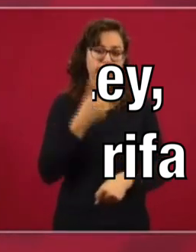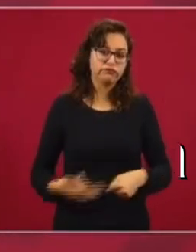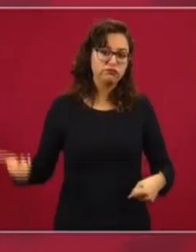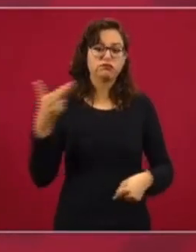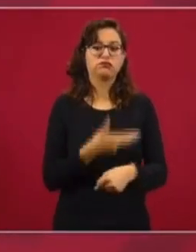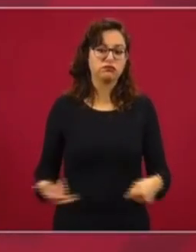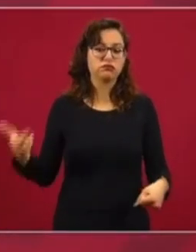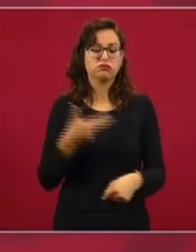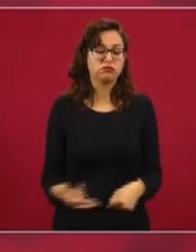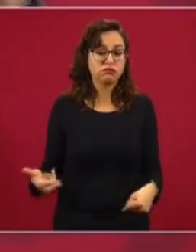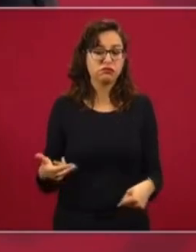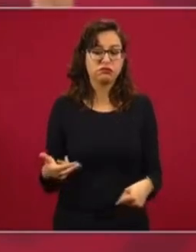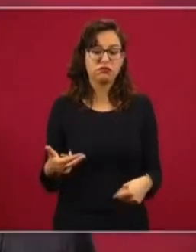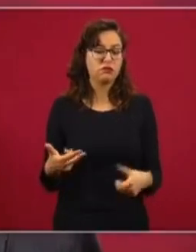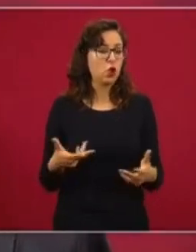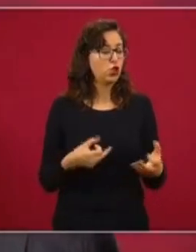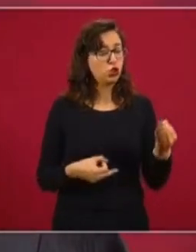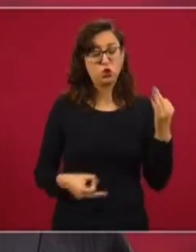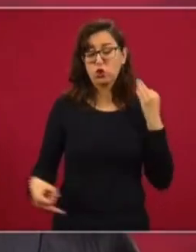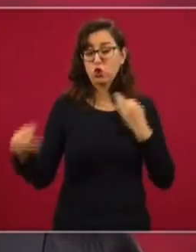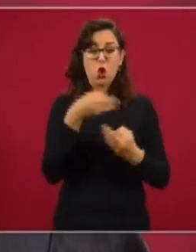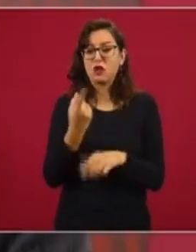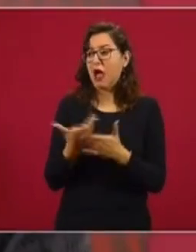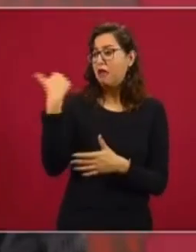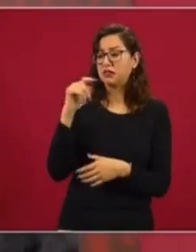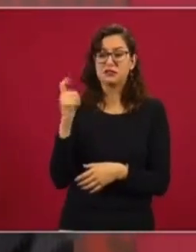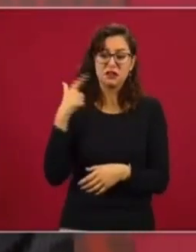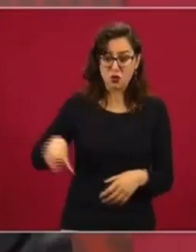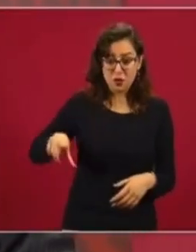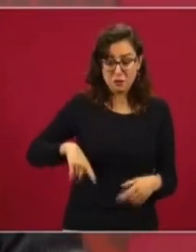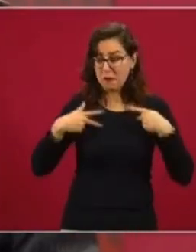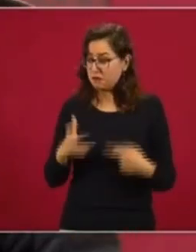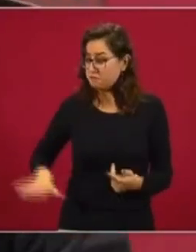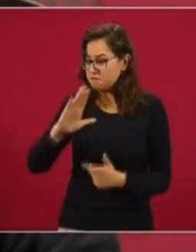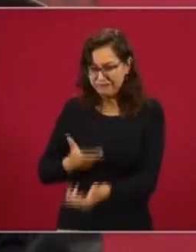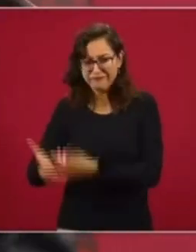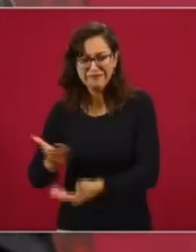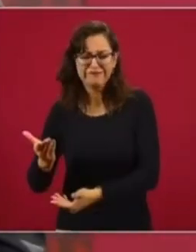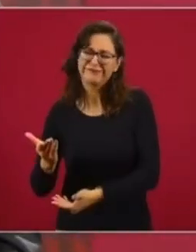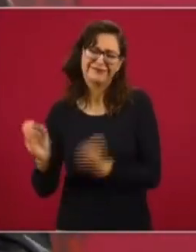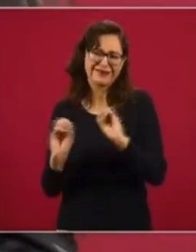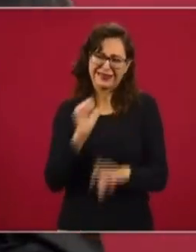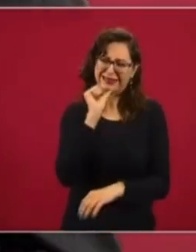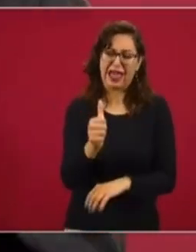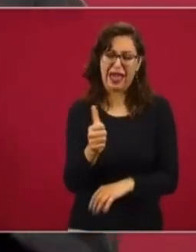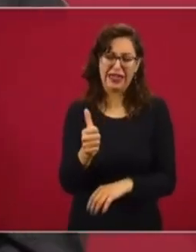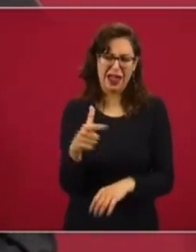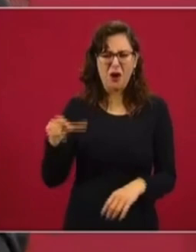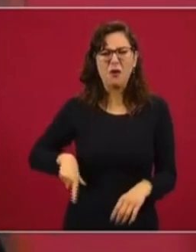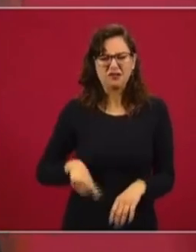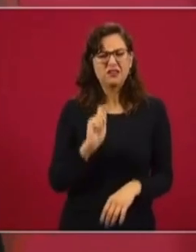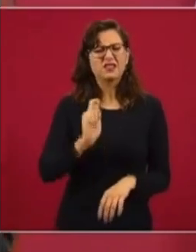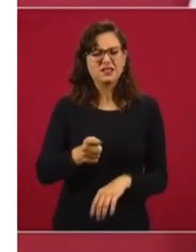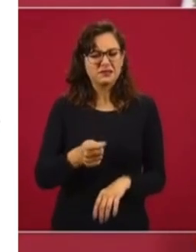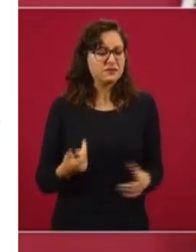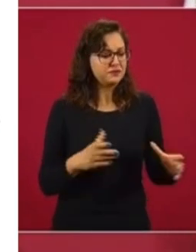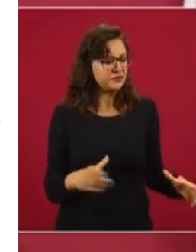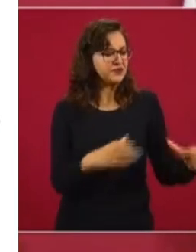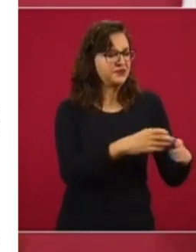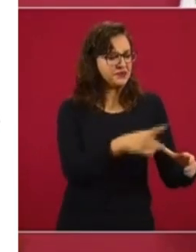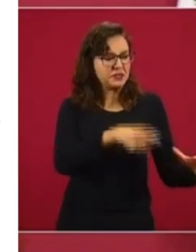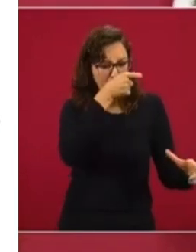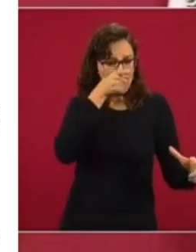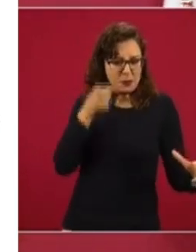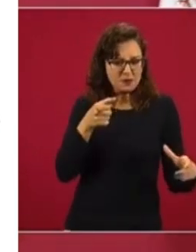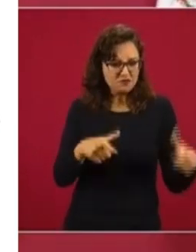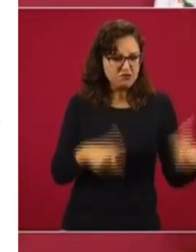enfrentar a toda la normatividad. El gobierno era un comité al servicio de una minoría rapaz.